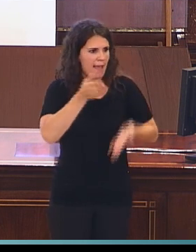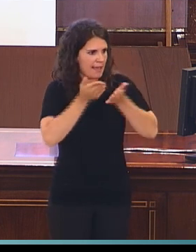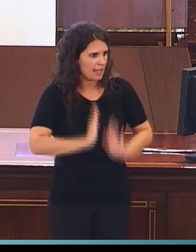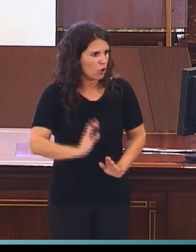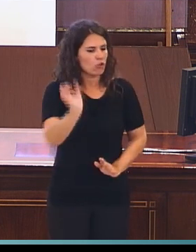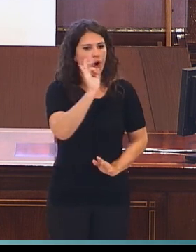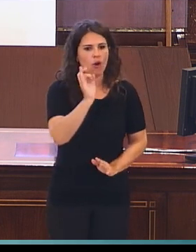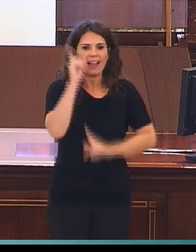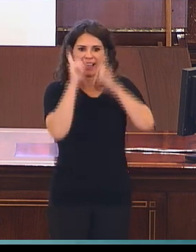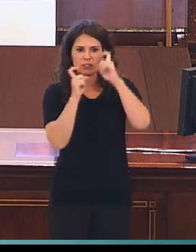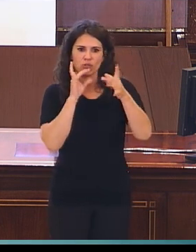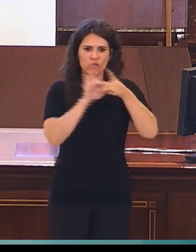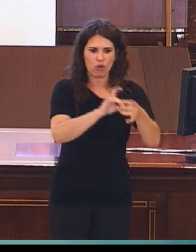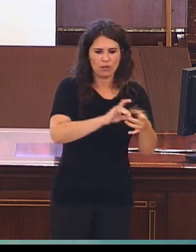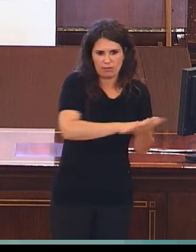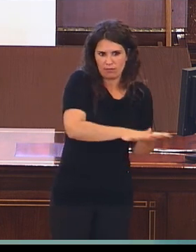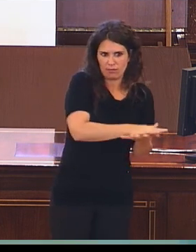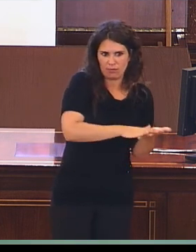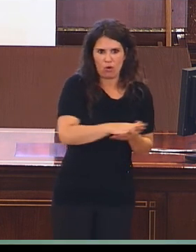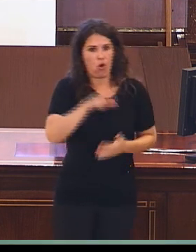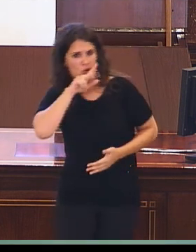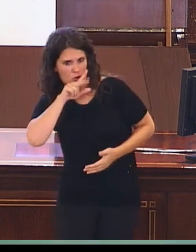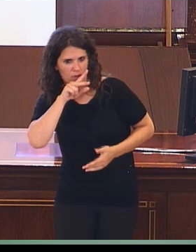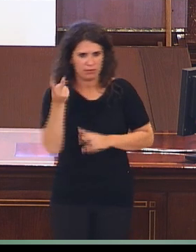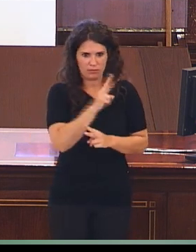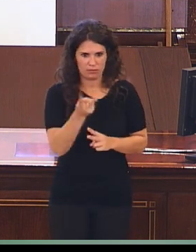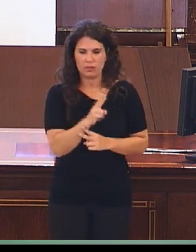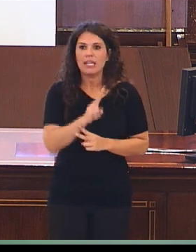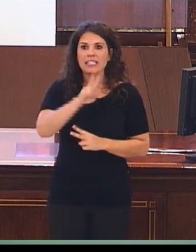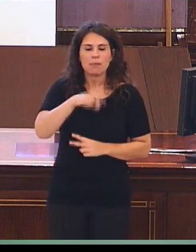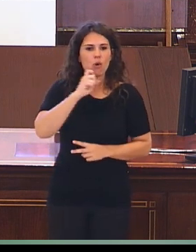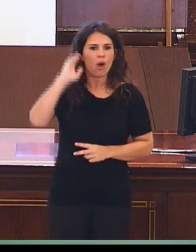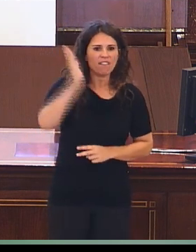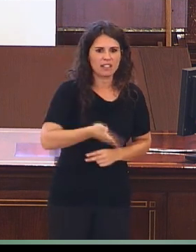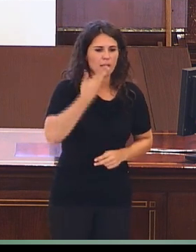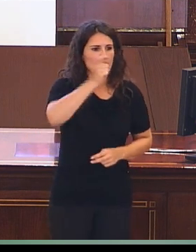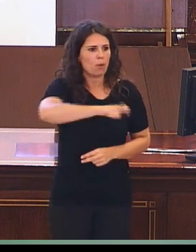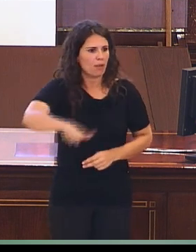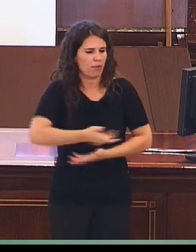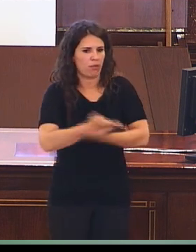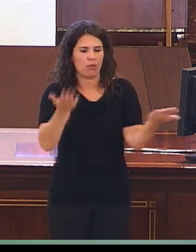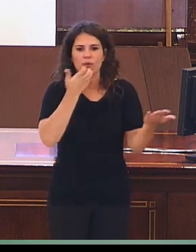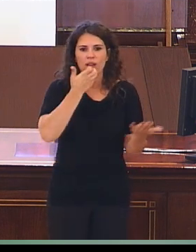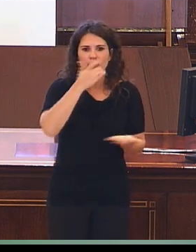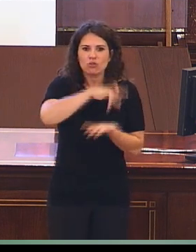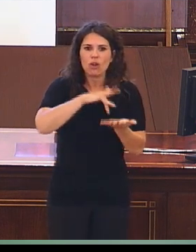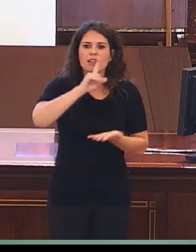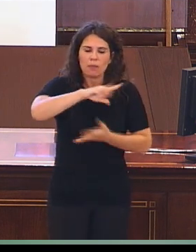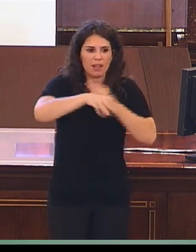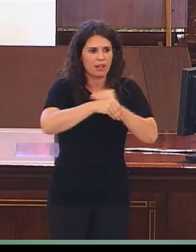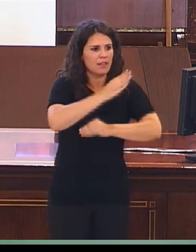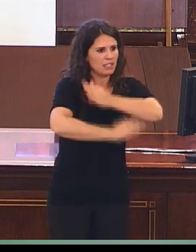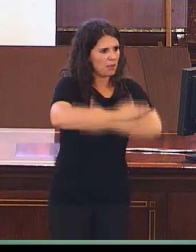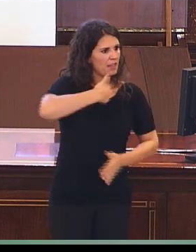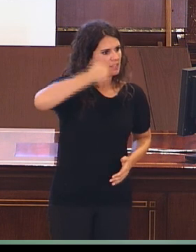al habla y cómo afecta el uso de la lengua de signos en poblaciones, por ejemplo, que tienen discapacidad intelectual, el